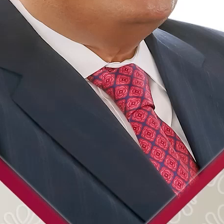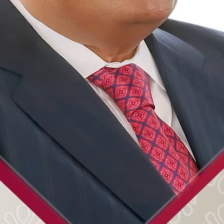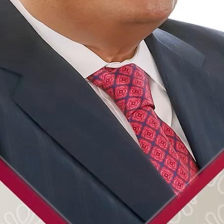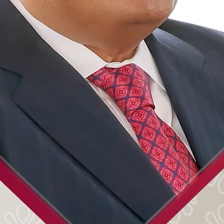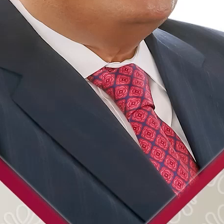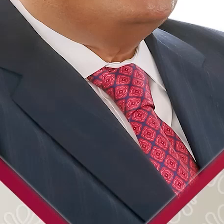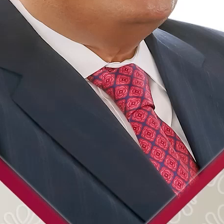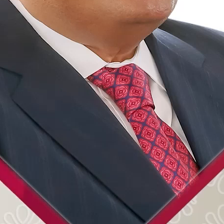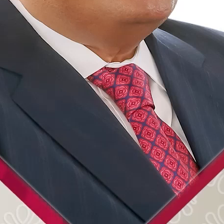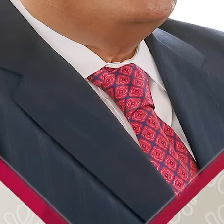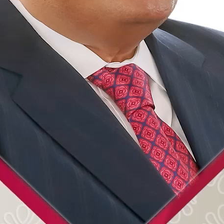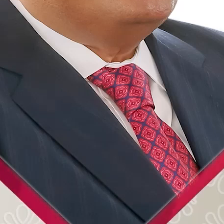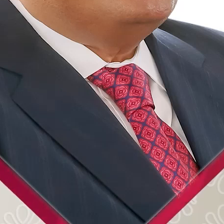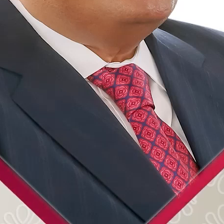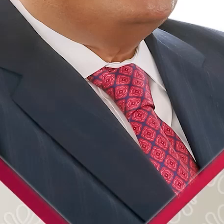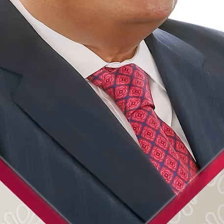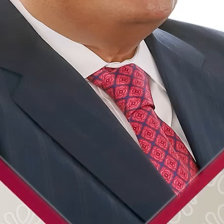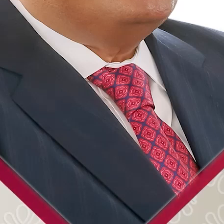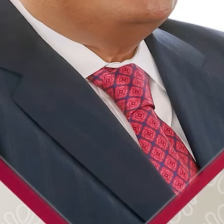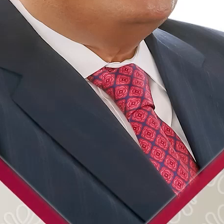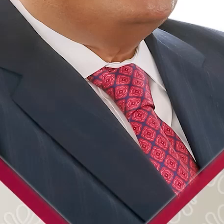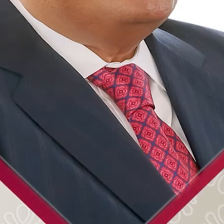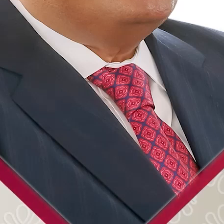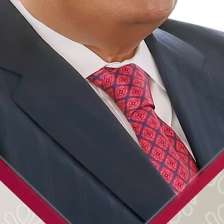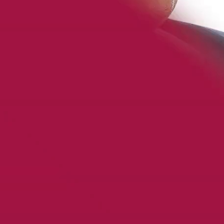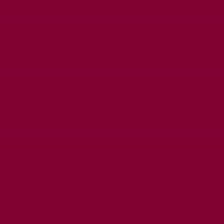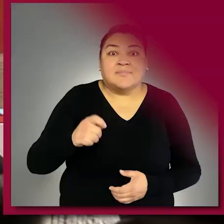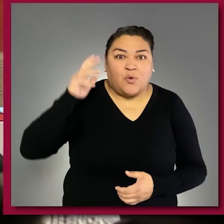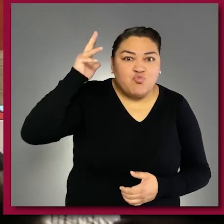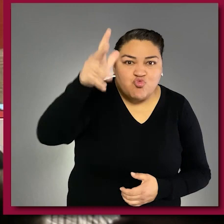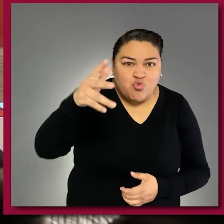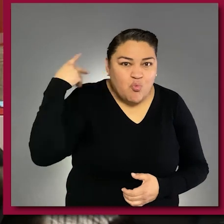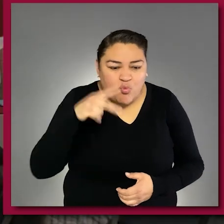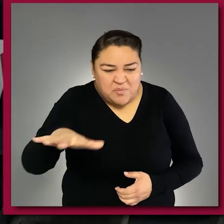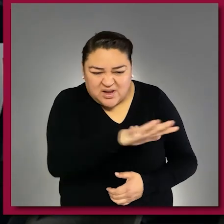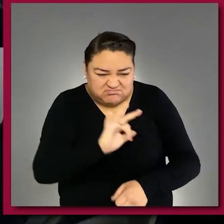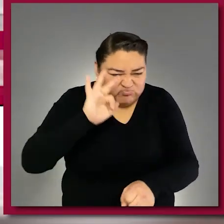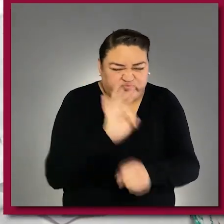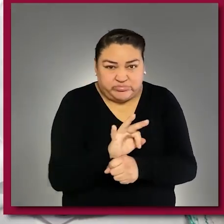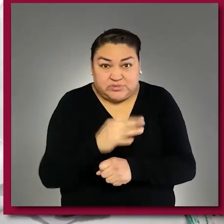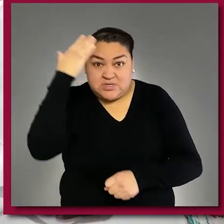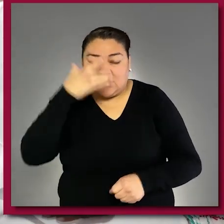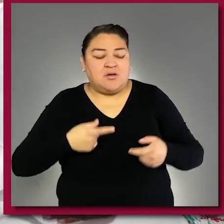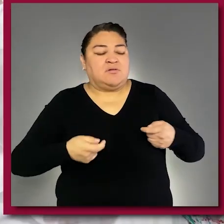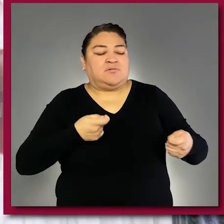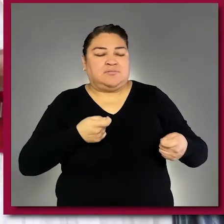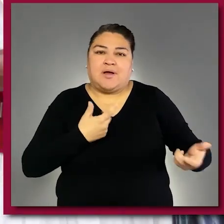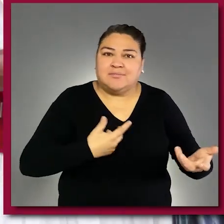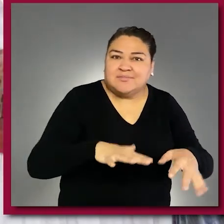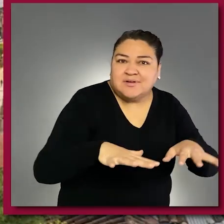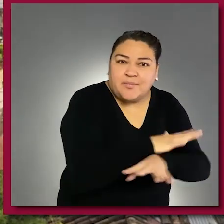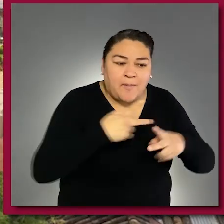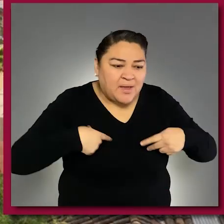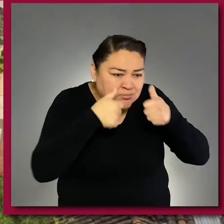Cuarto informe de gobierno, Miguel Barbosa Huerta, gobernador. Forjamos un futuro para Puebla. Transformamos el ejercicio del